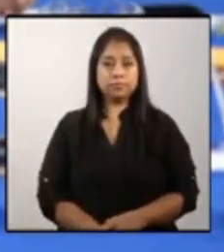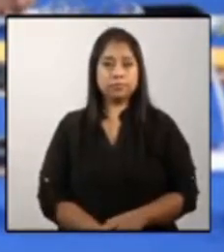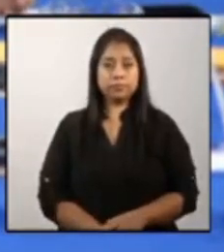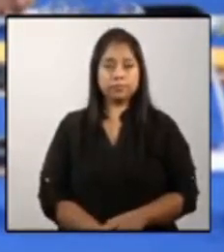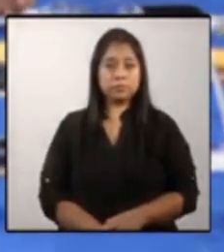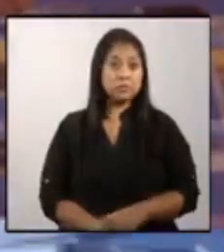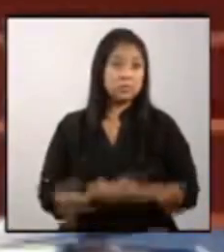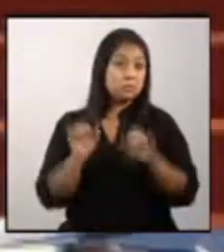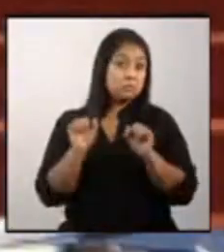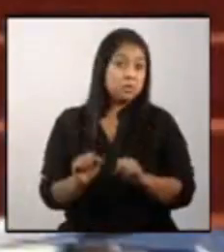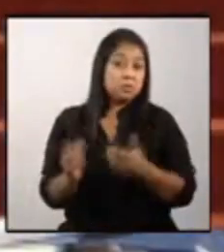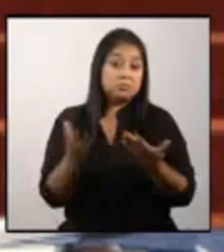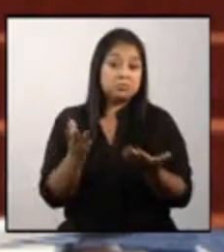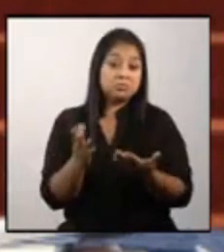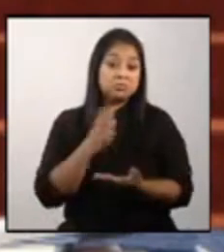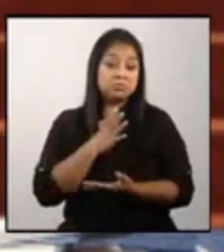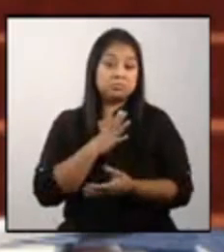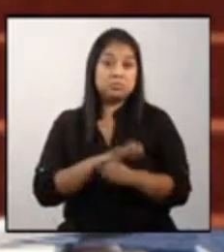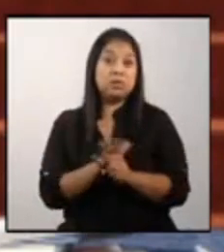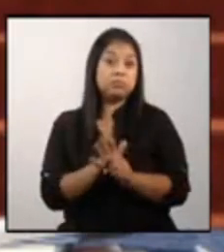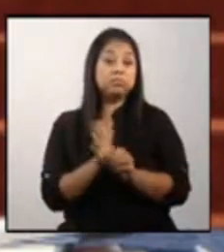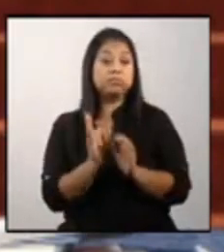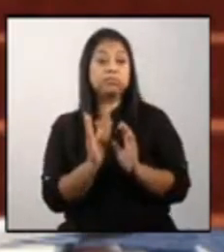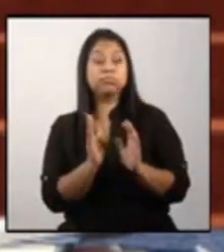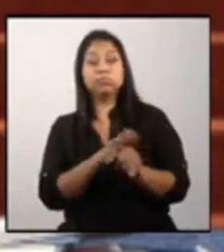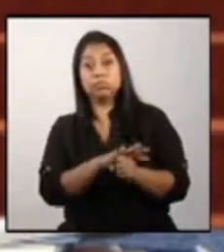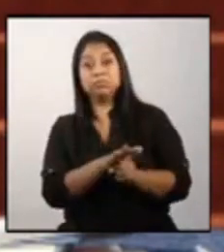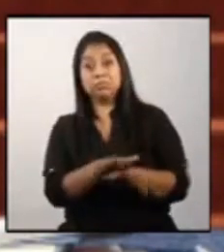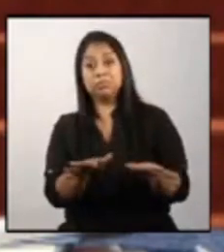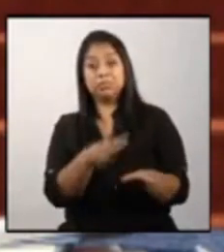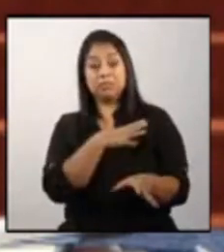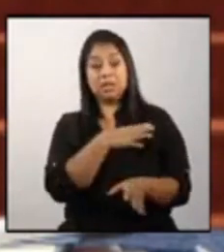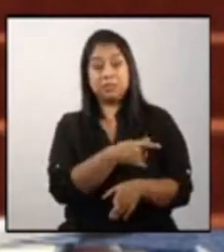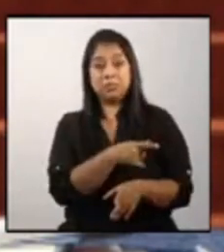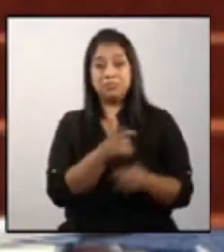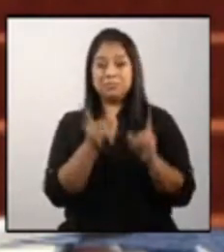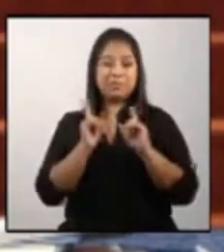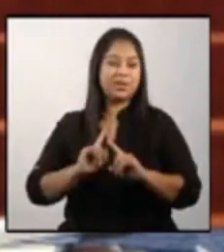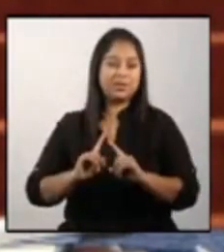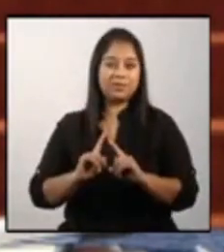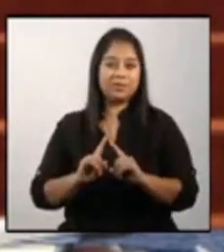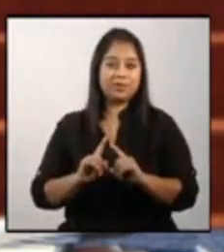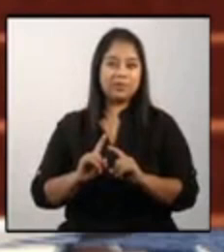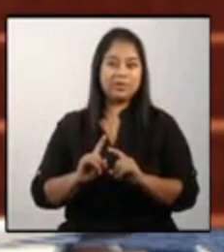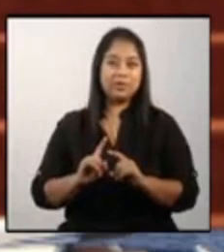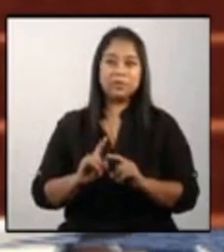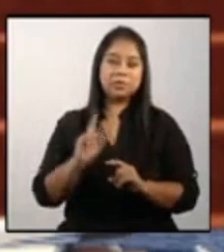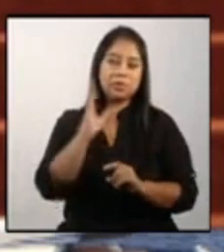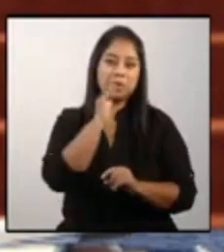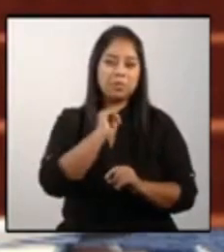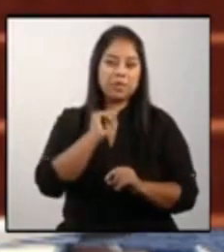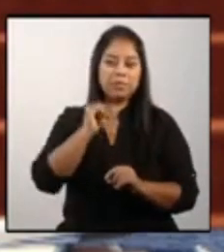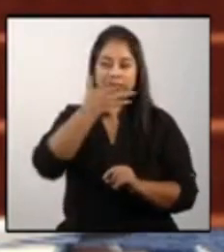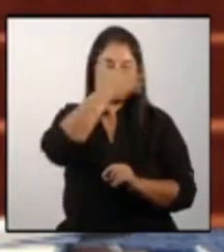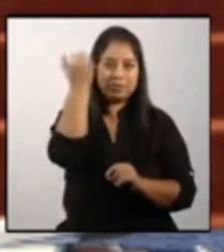podremos tener pandemias pero nadie nos va a quitar de nuestra cabeza y de nuestro